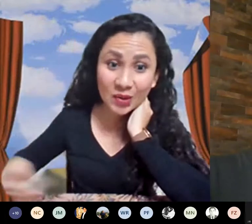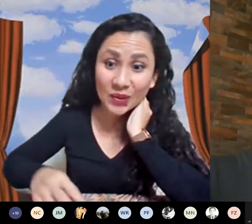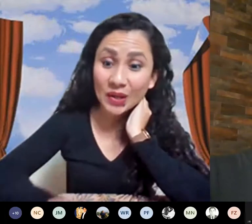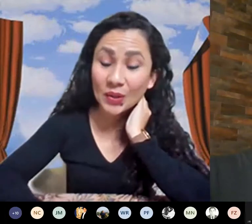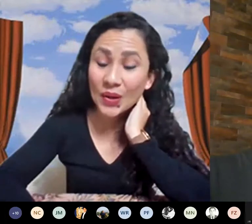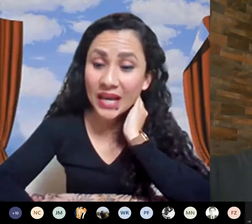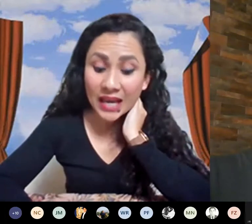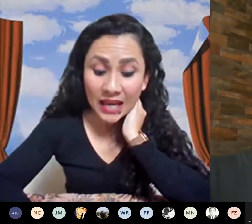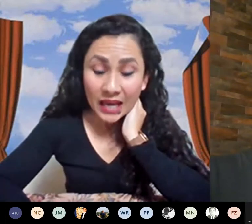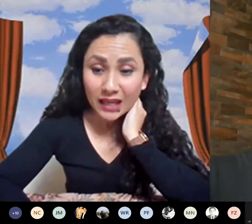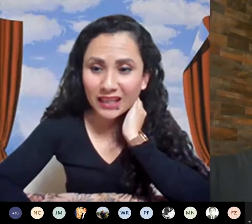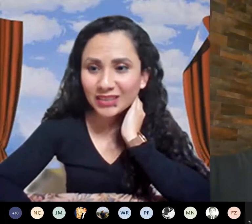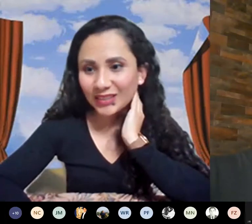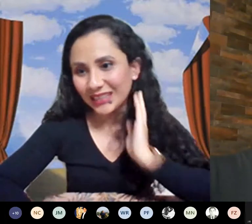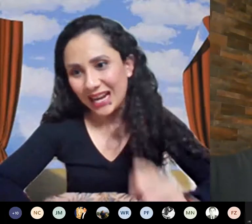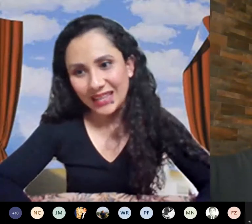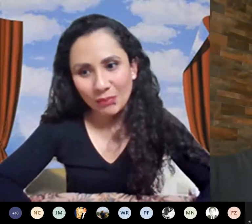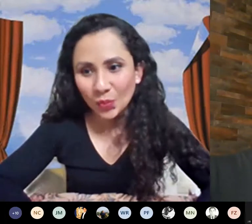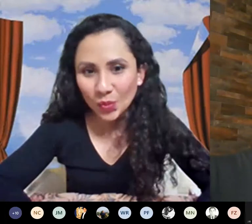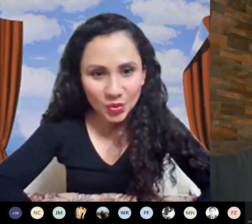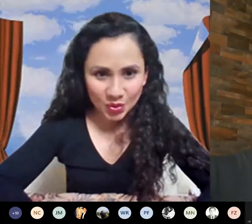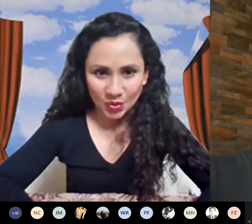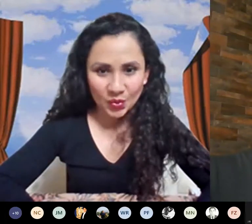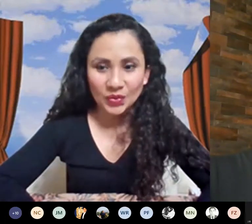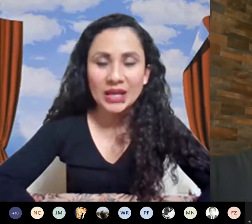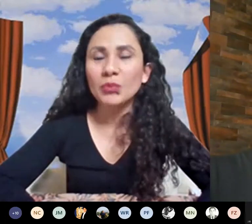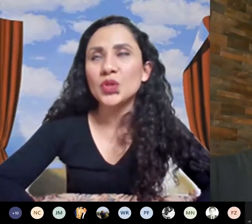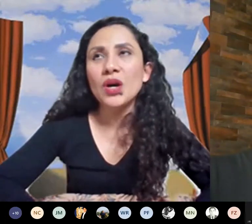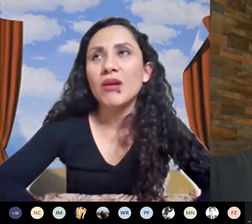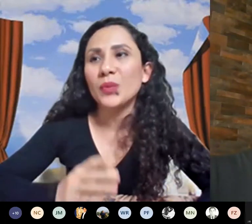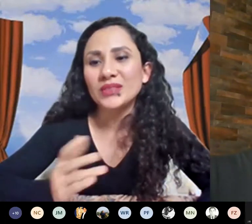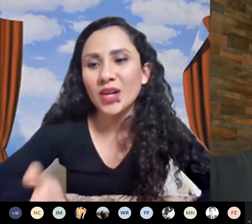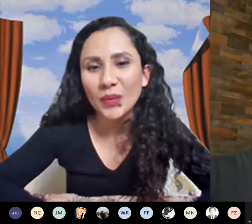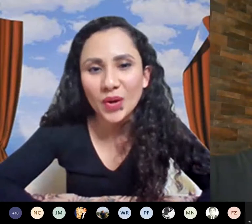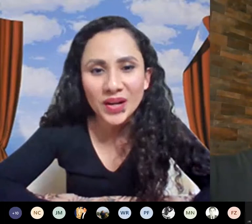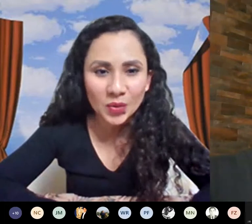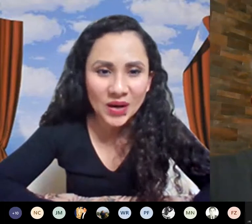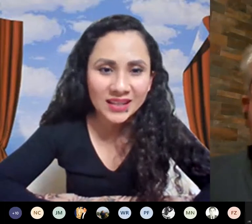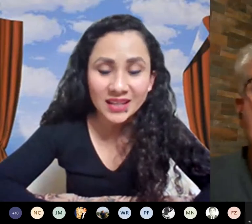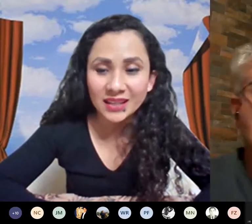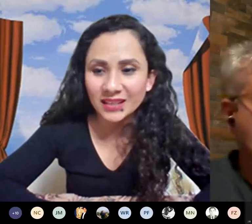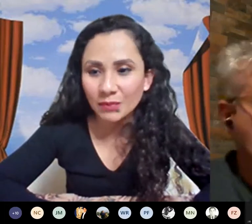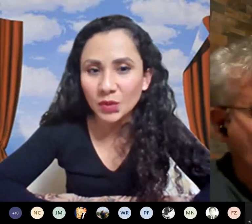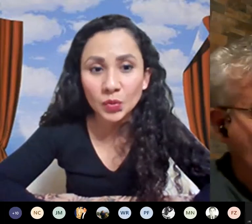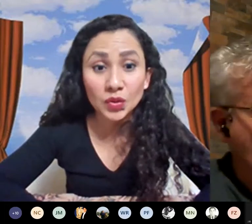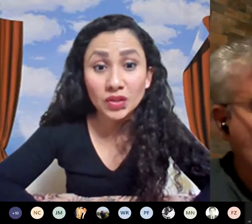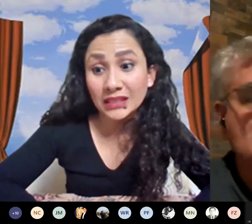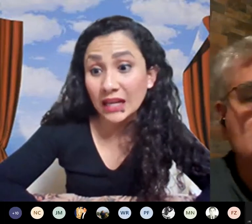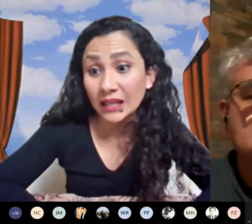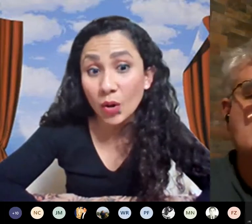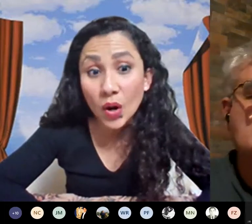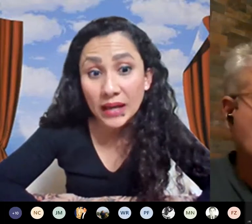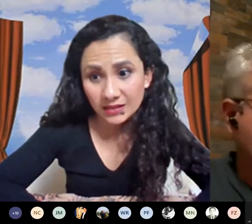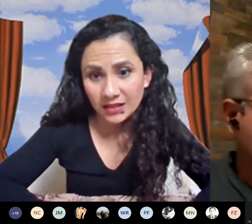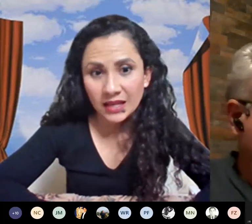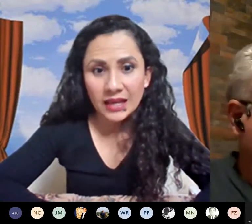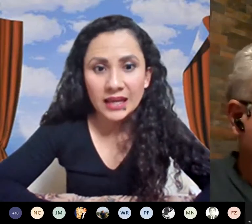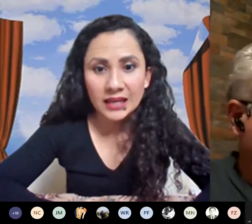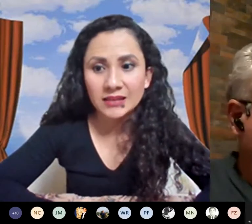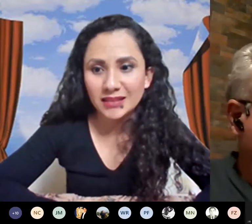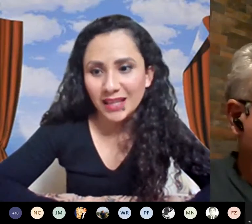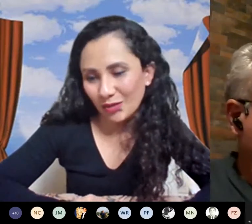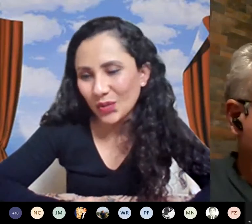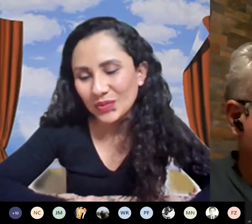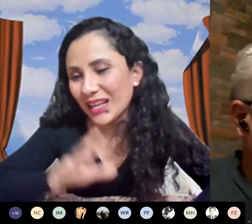otra vez y hay que correrlo y si se tarda mucho o sea mucho pues a lo mejor en lugar de tardarse minutos se tarda horas